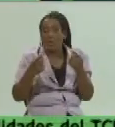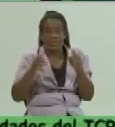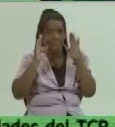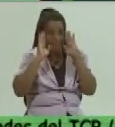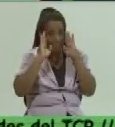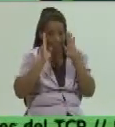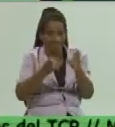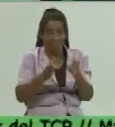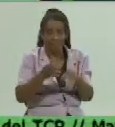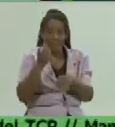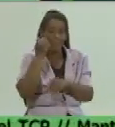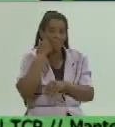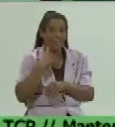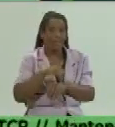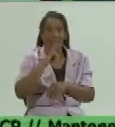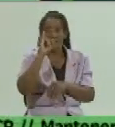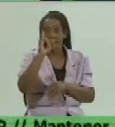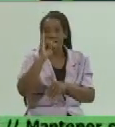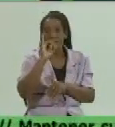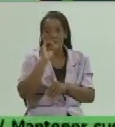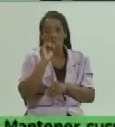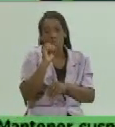seis o siete formas de